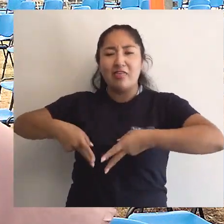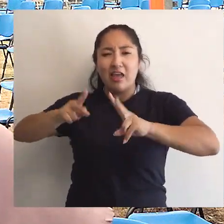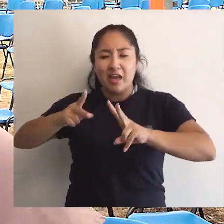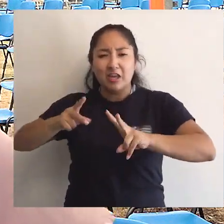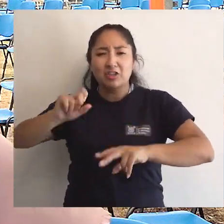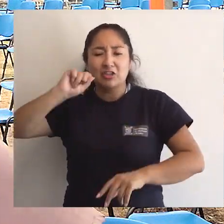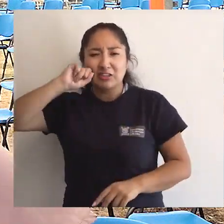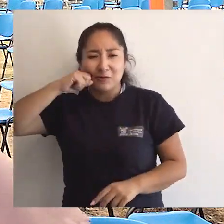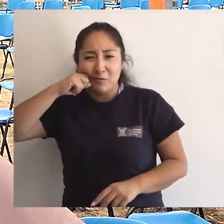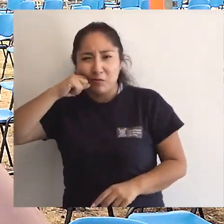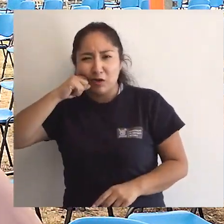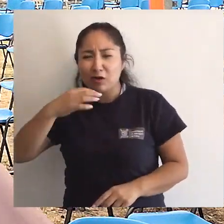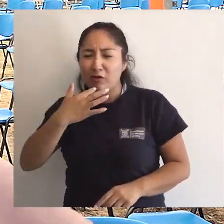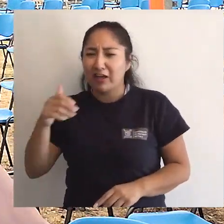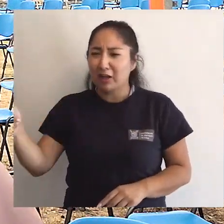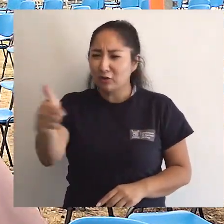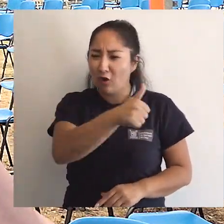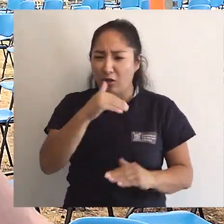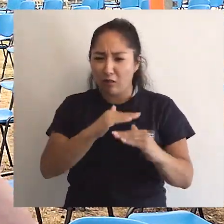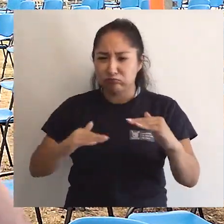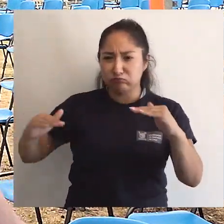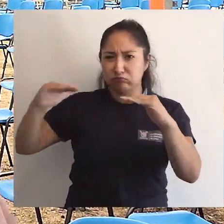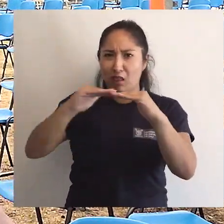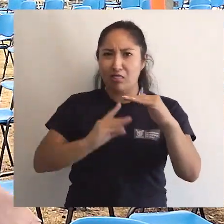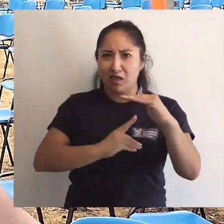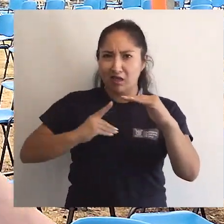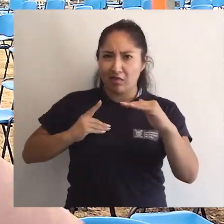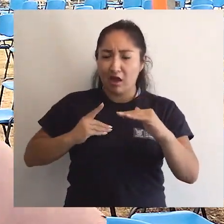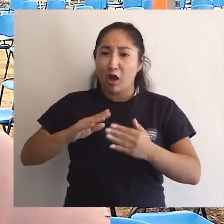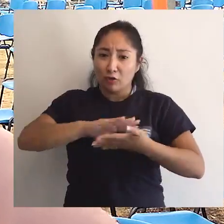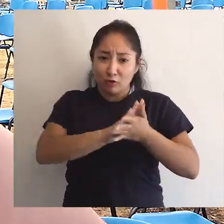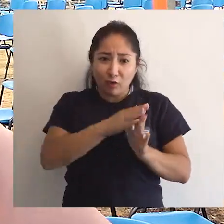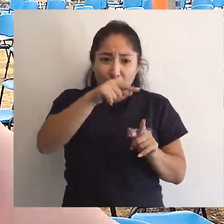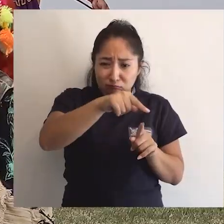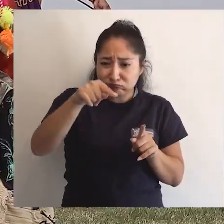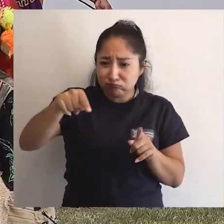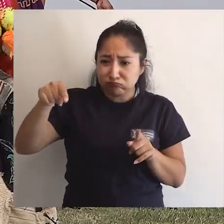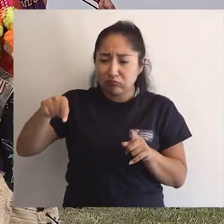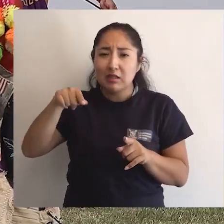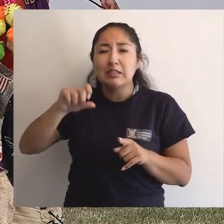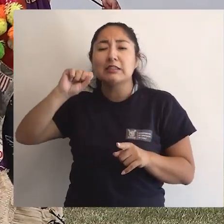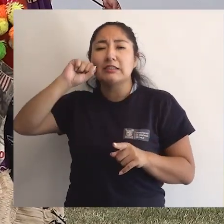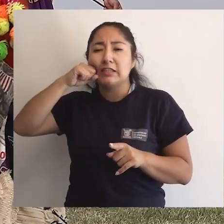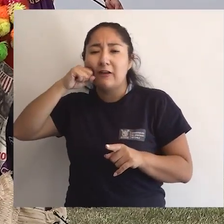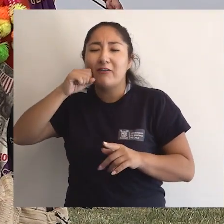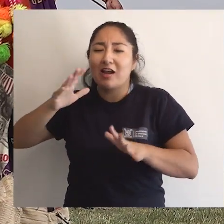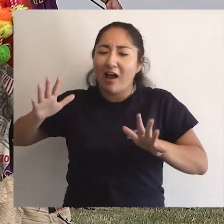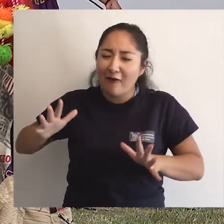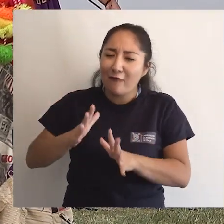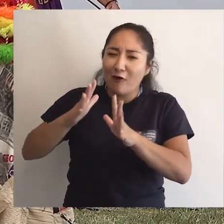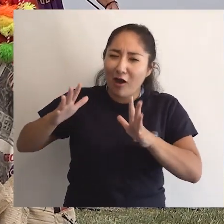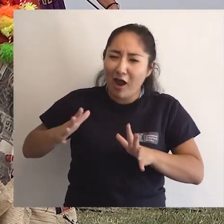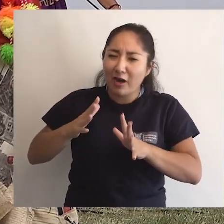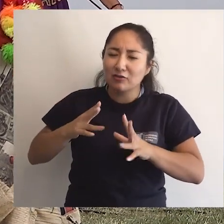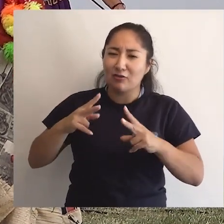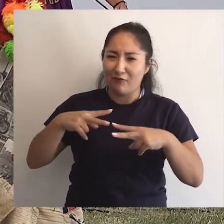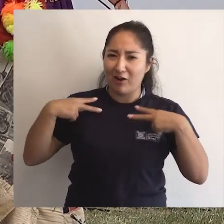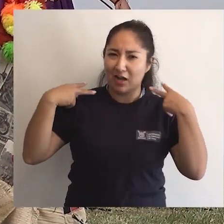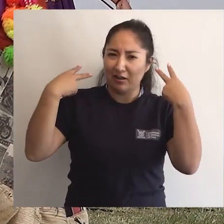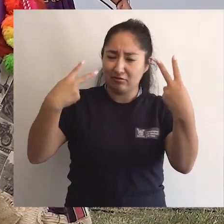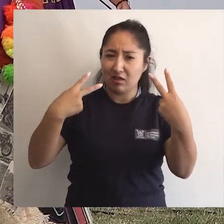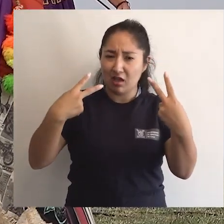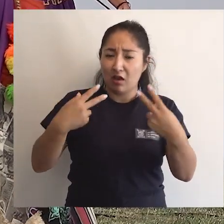los derechos simbólicos a ser tratados con dignidad. Todo eso que ha implicado el esfuerzo, la